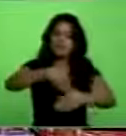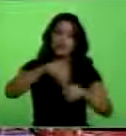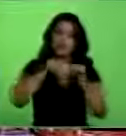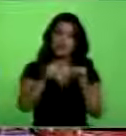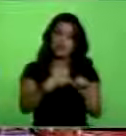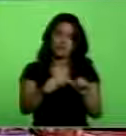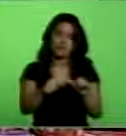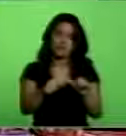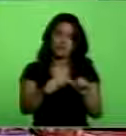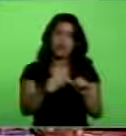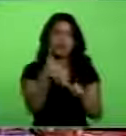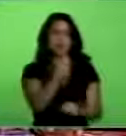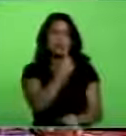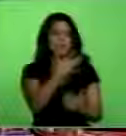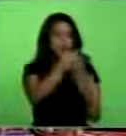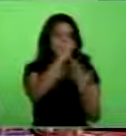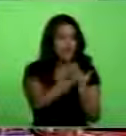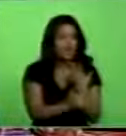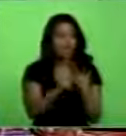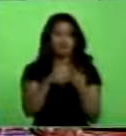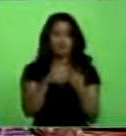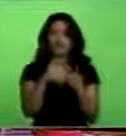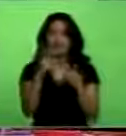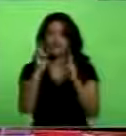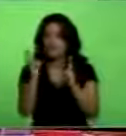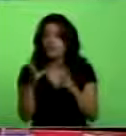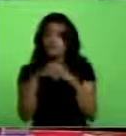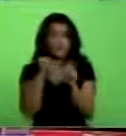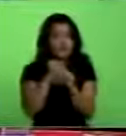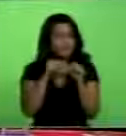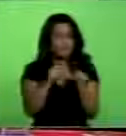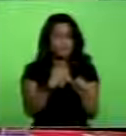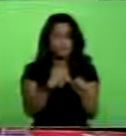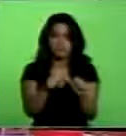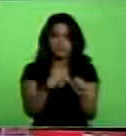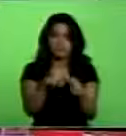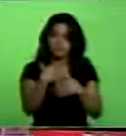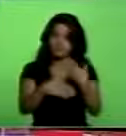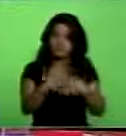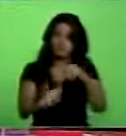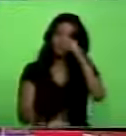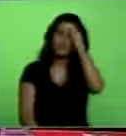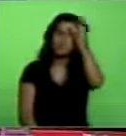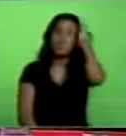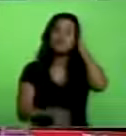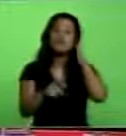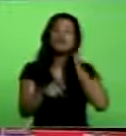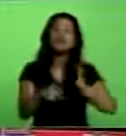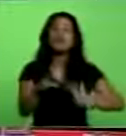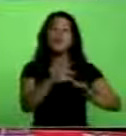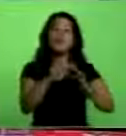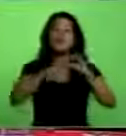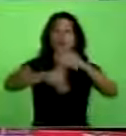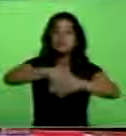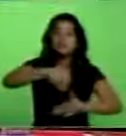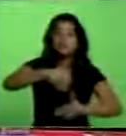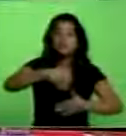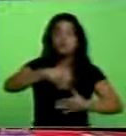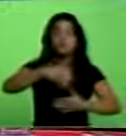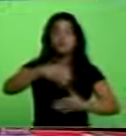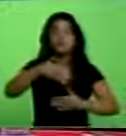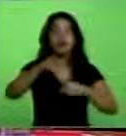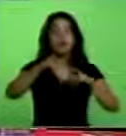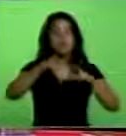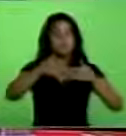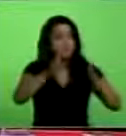mantener el ritmo de cada proyecto, de cada cosa, abrirle nuevos caminos a Unasur, nuevos caminos a Mercosur,